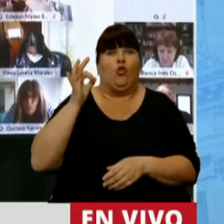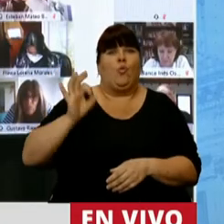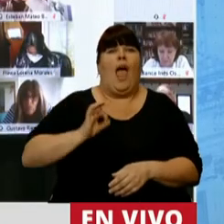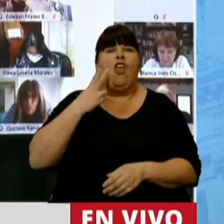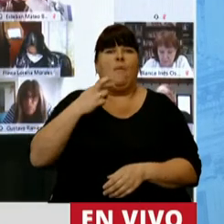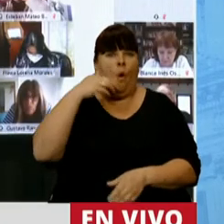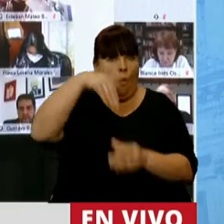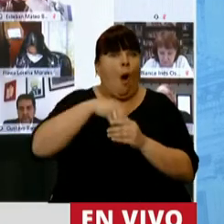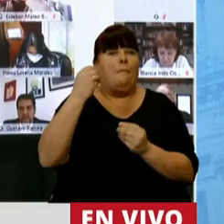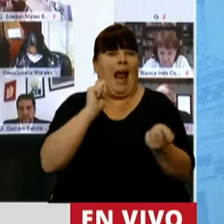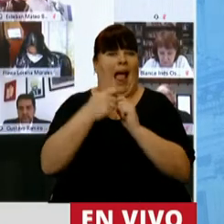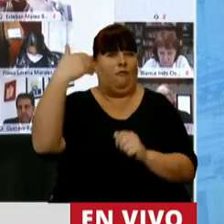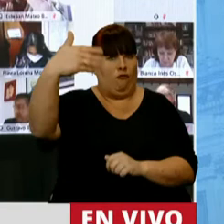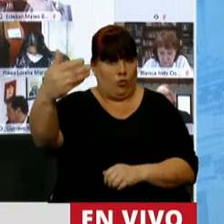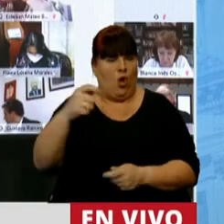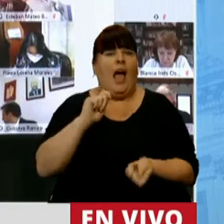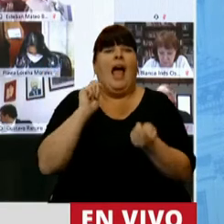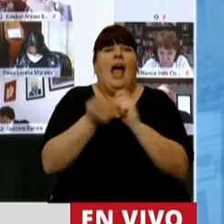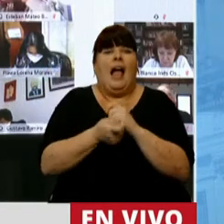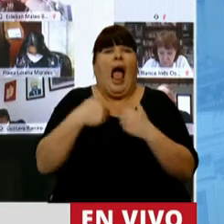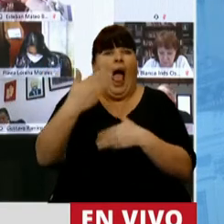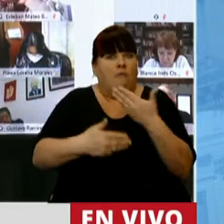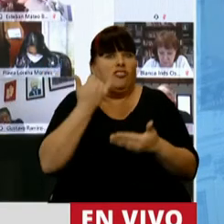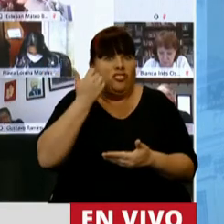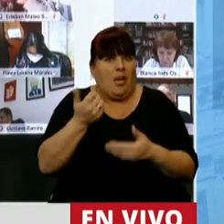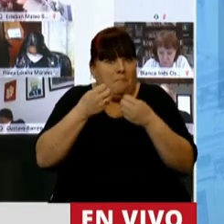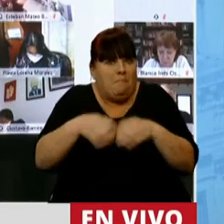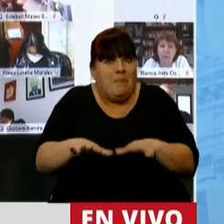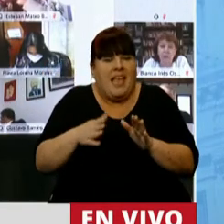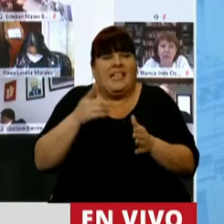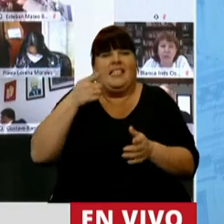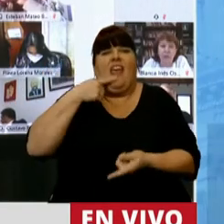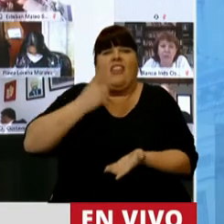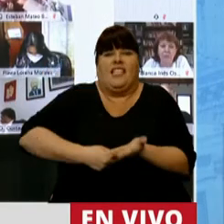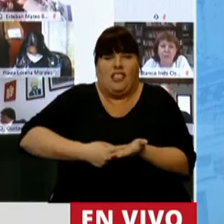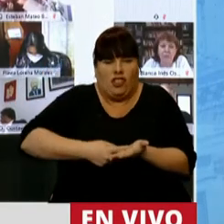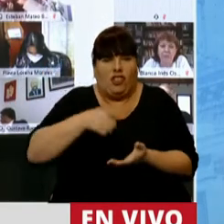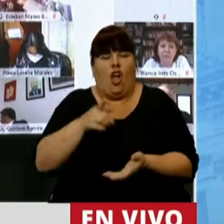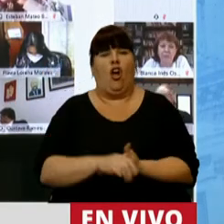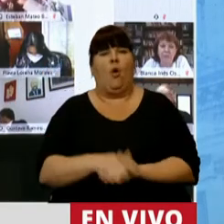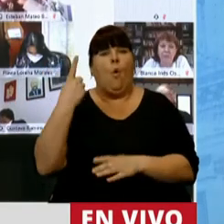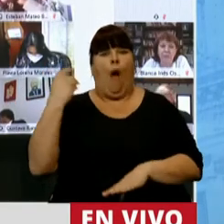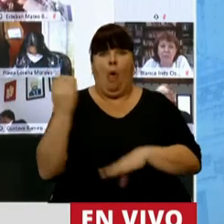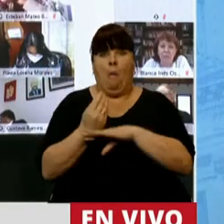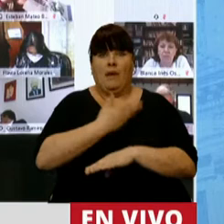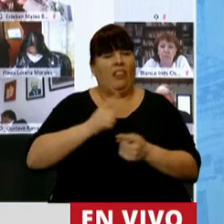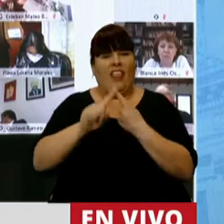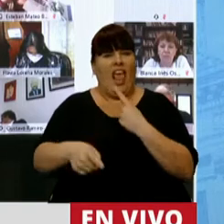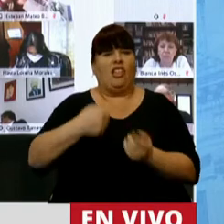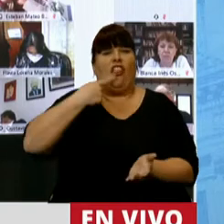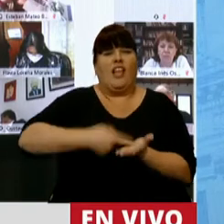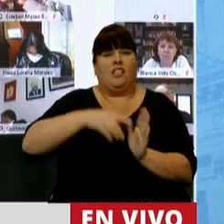2019. Ese cambio que empezó a materializarse en las primeras medidas que bien asumió nuestro presidente,